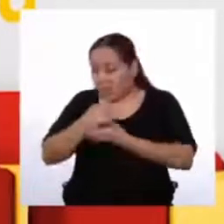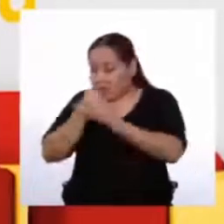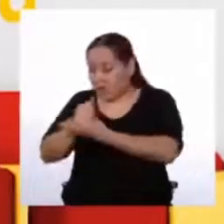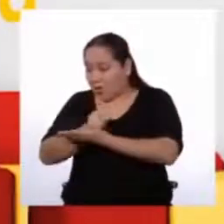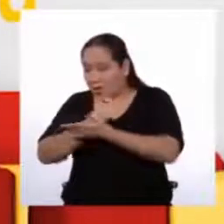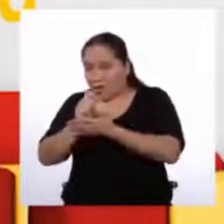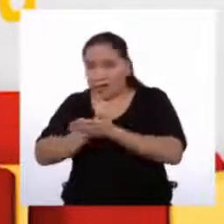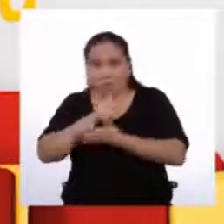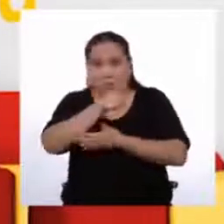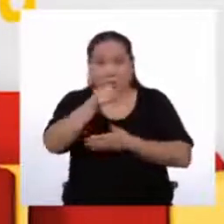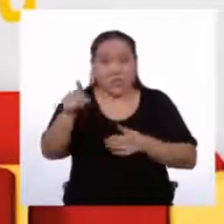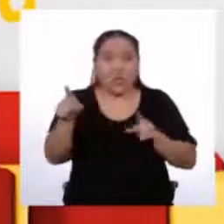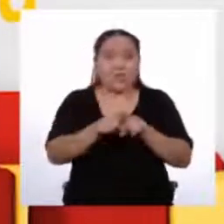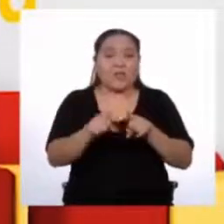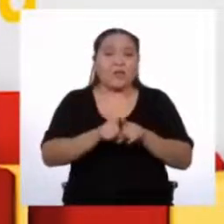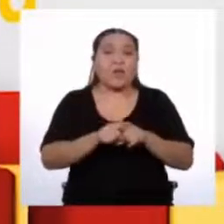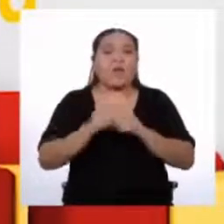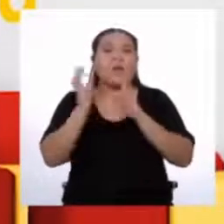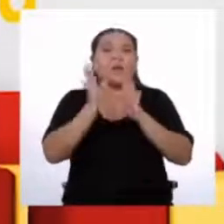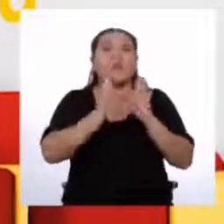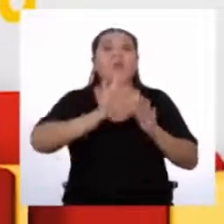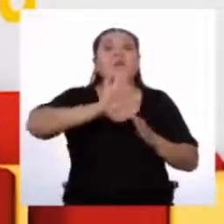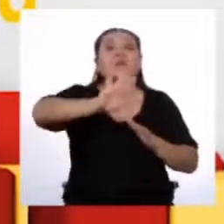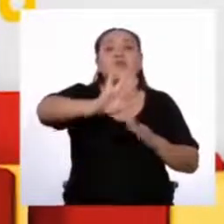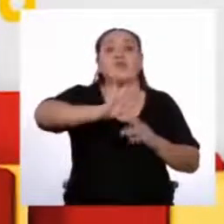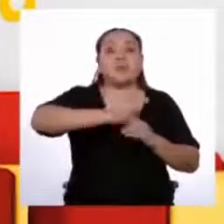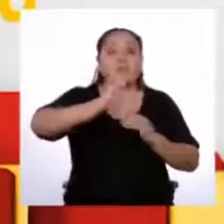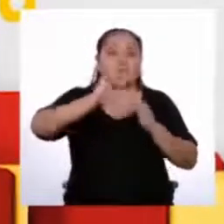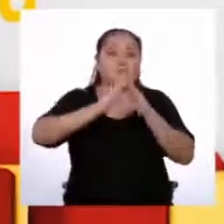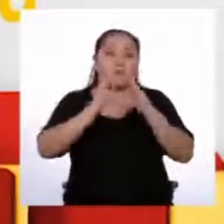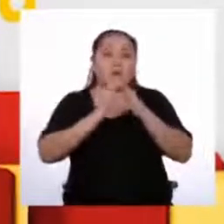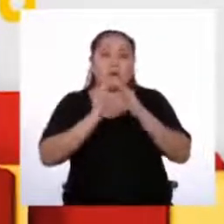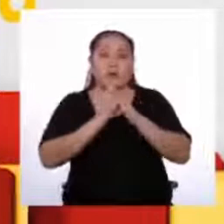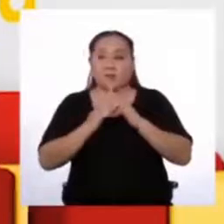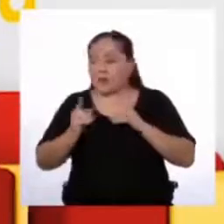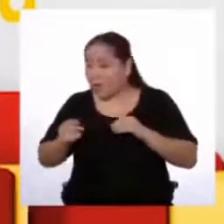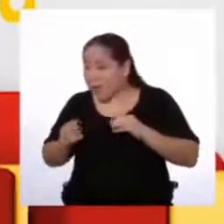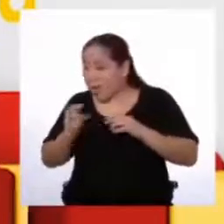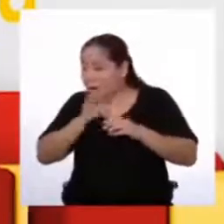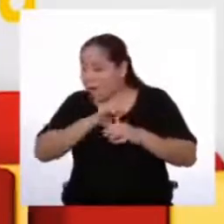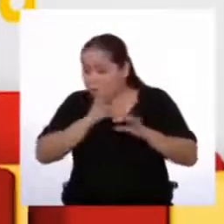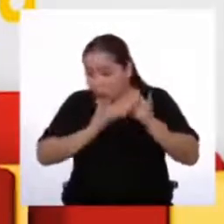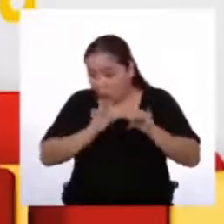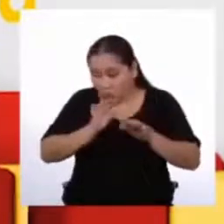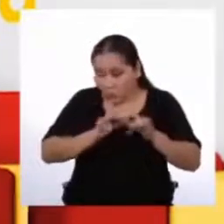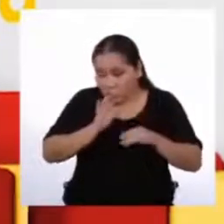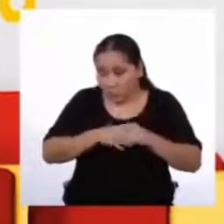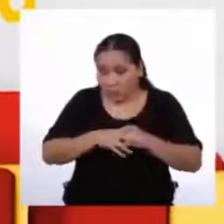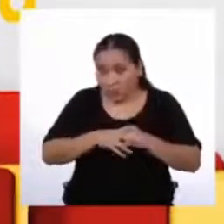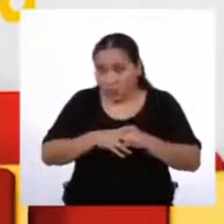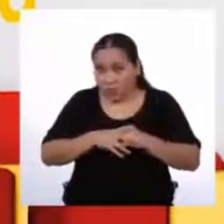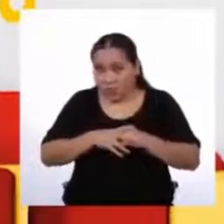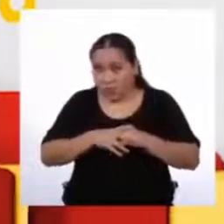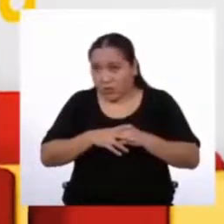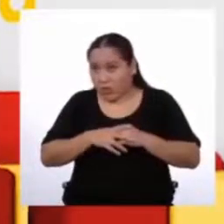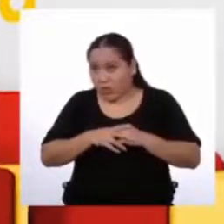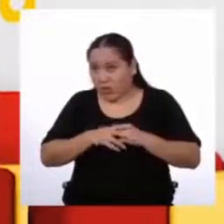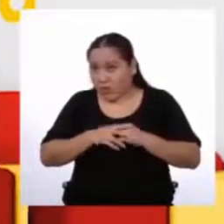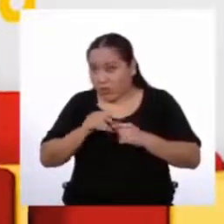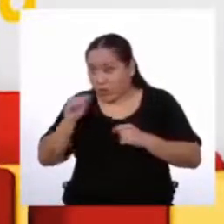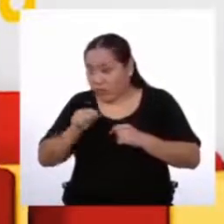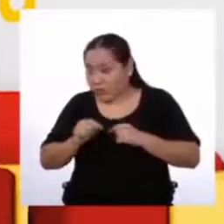Y ustedes también Hagan las suyas En casa Un bien tocino Aprovechemos que tengo pulgares ¿Sí? Ley para el